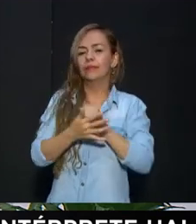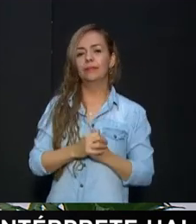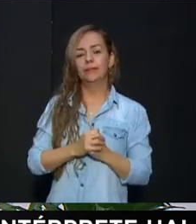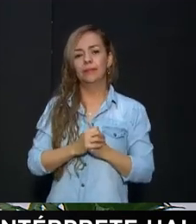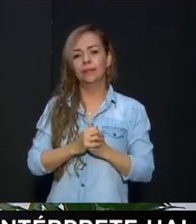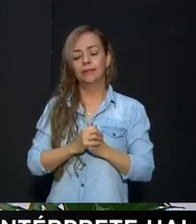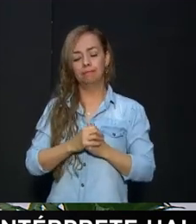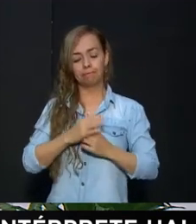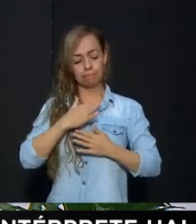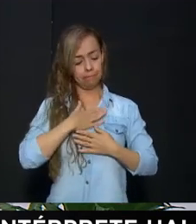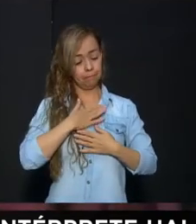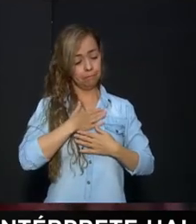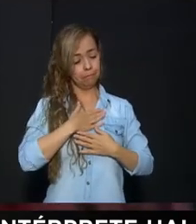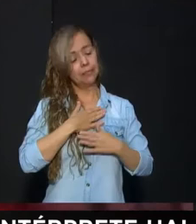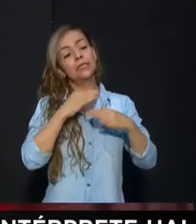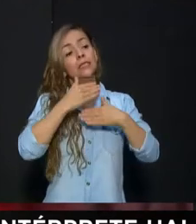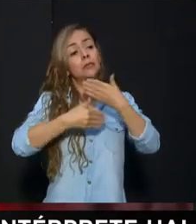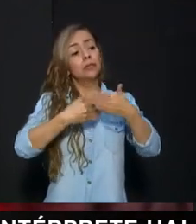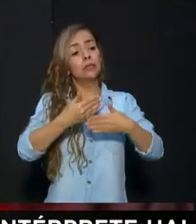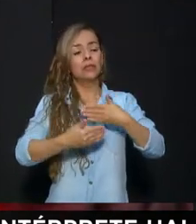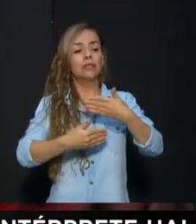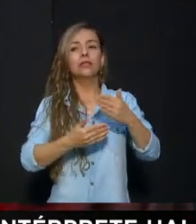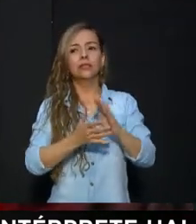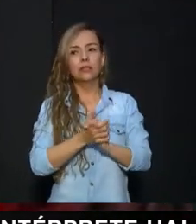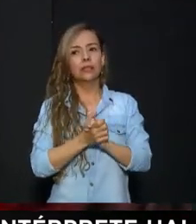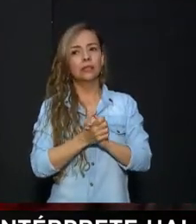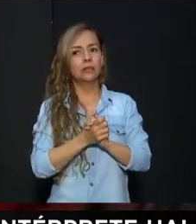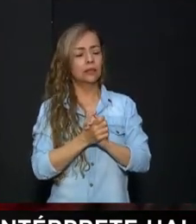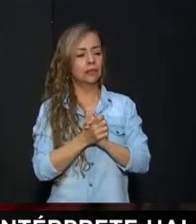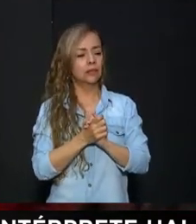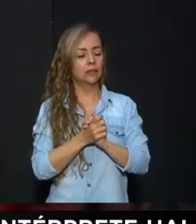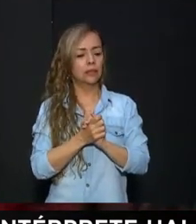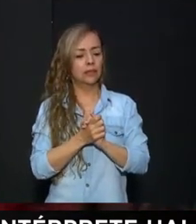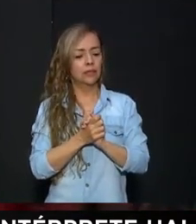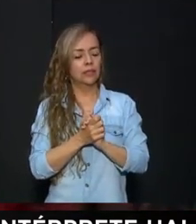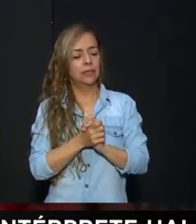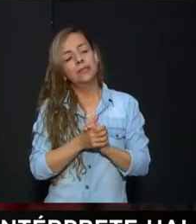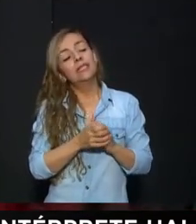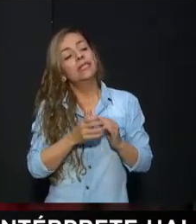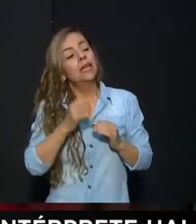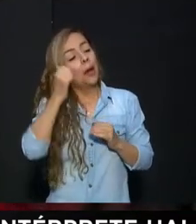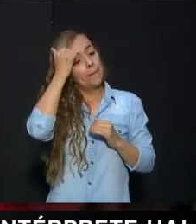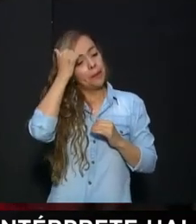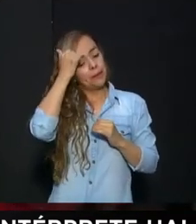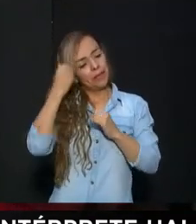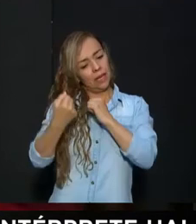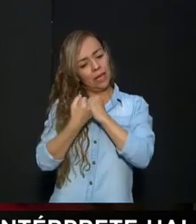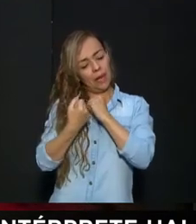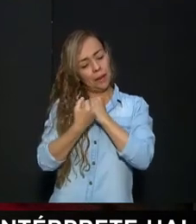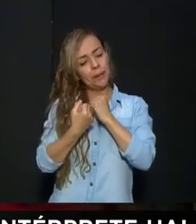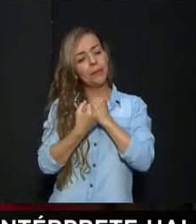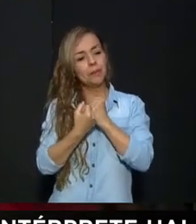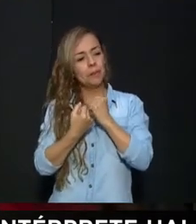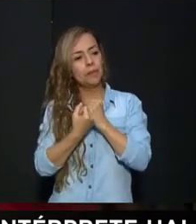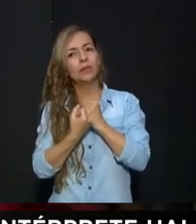Pues el proceso es un momento los que la profesora fue